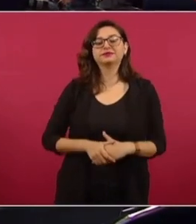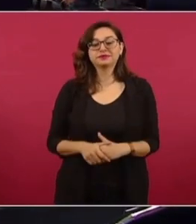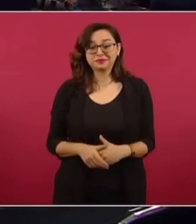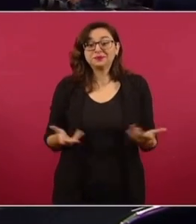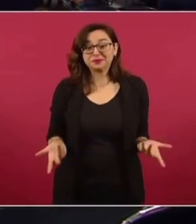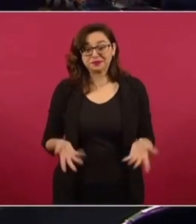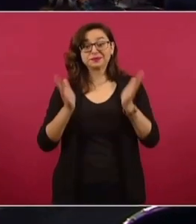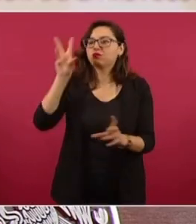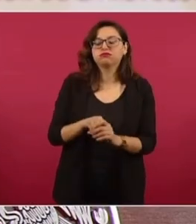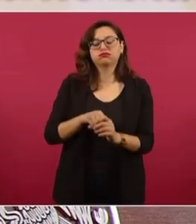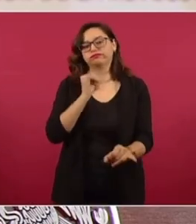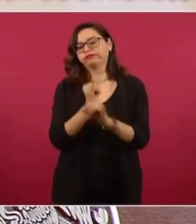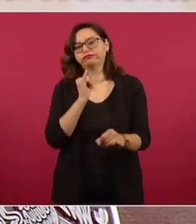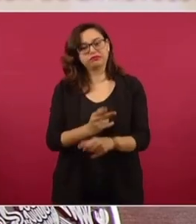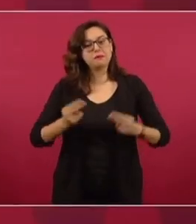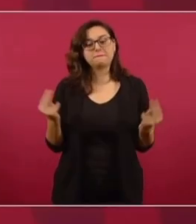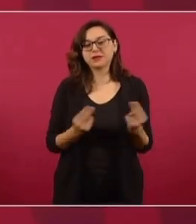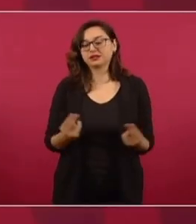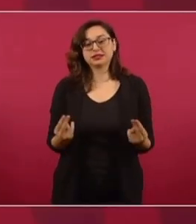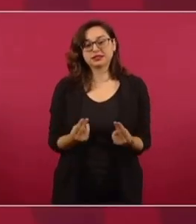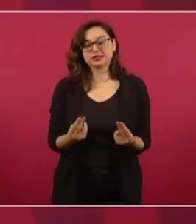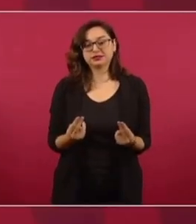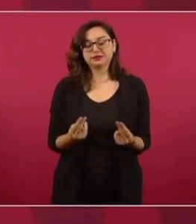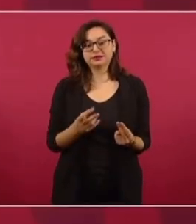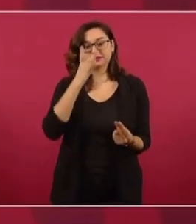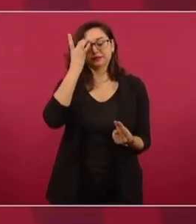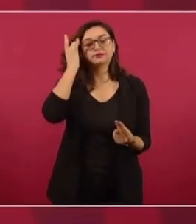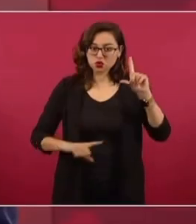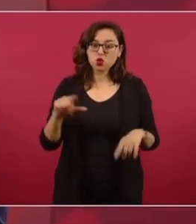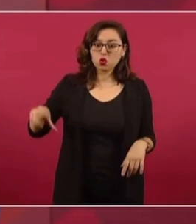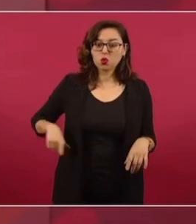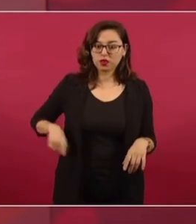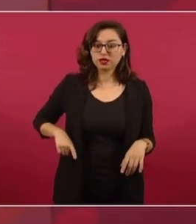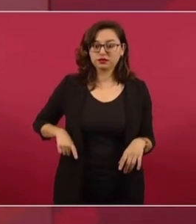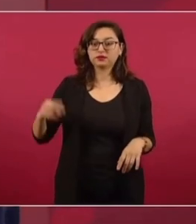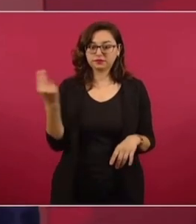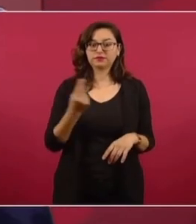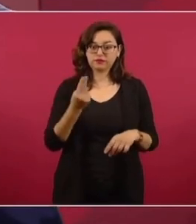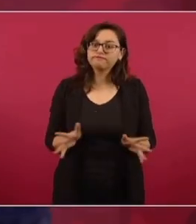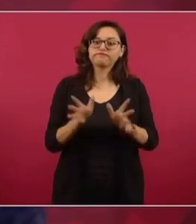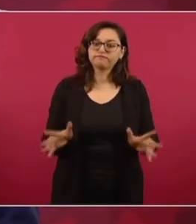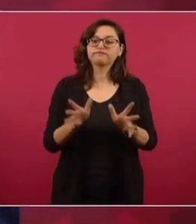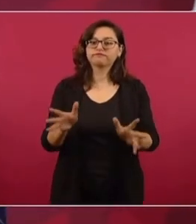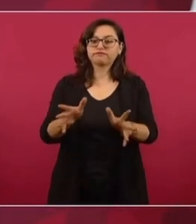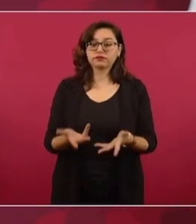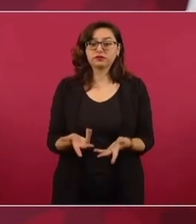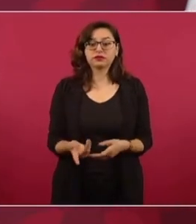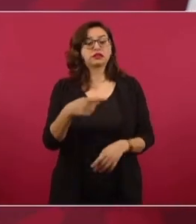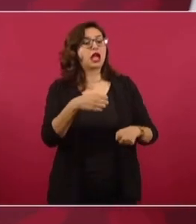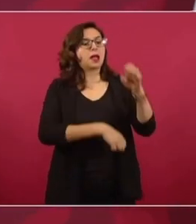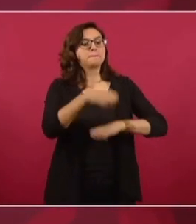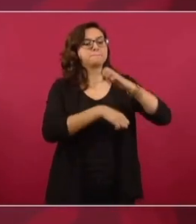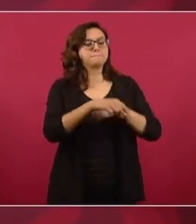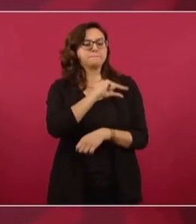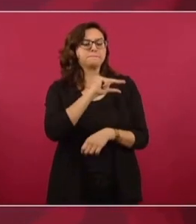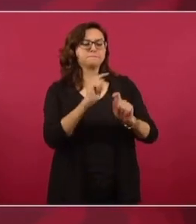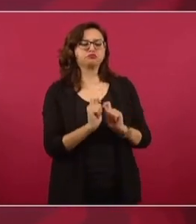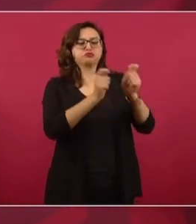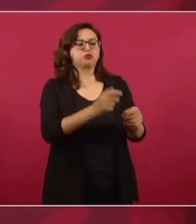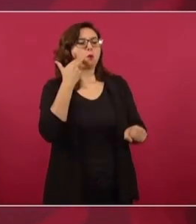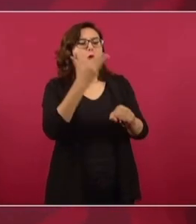ya tenemos esa empresa. Y es un asunto de Estado. Porque si lo dejamos en manos de las empresas particulares,